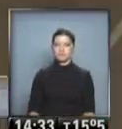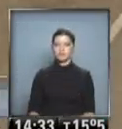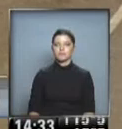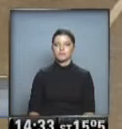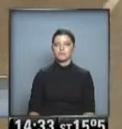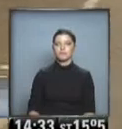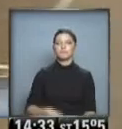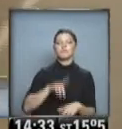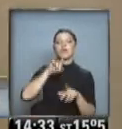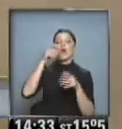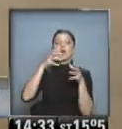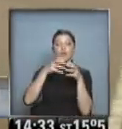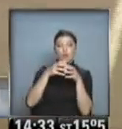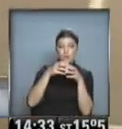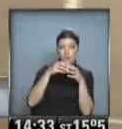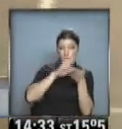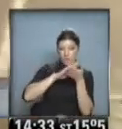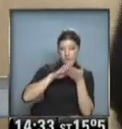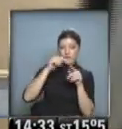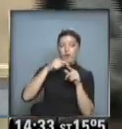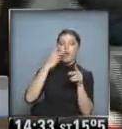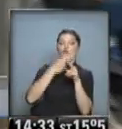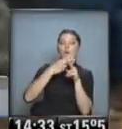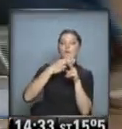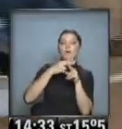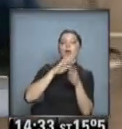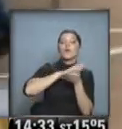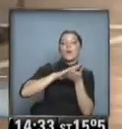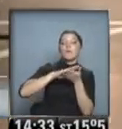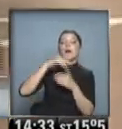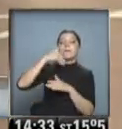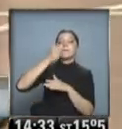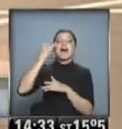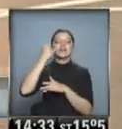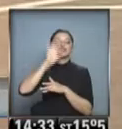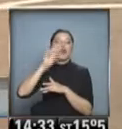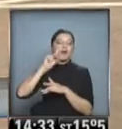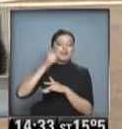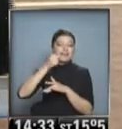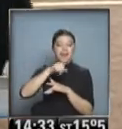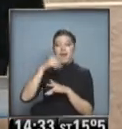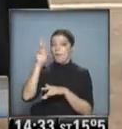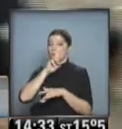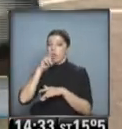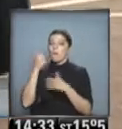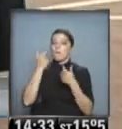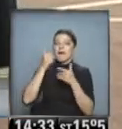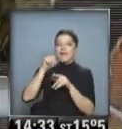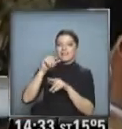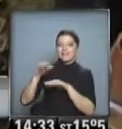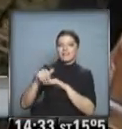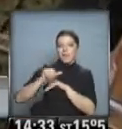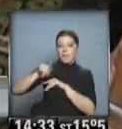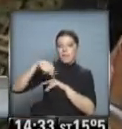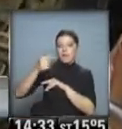Con otra agrupación, nueva mayoría, Bachelet reafirma así su liderazgo político en la centroizquierda chilena, esta